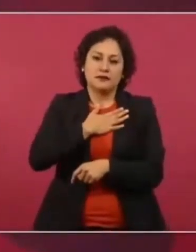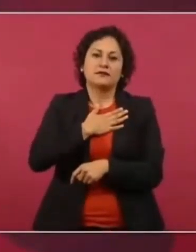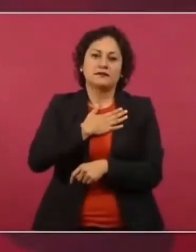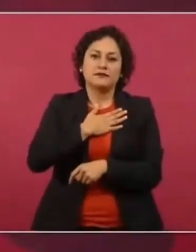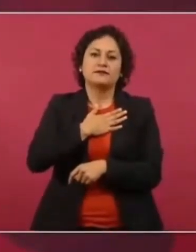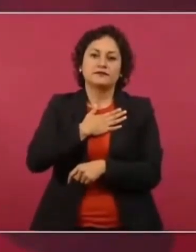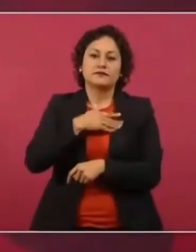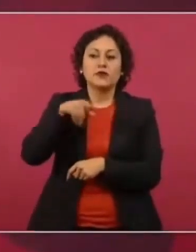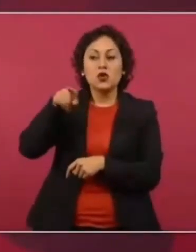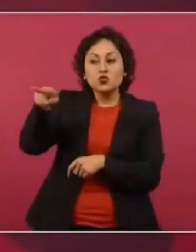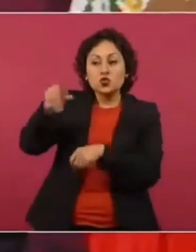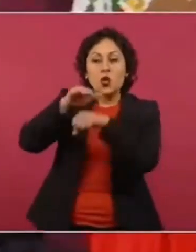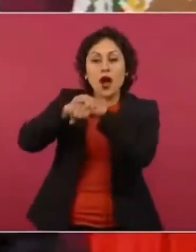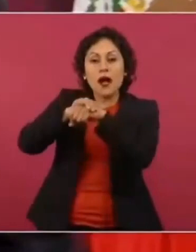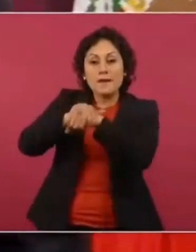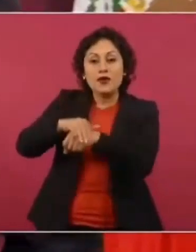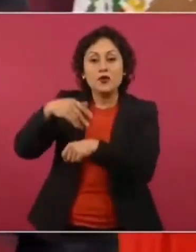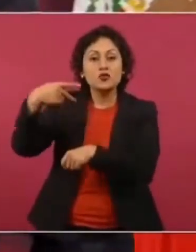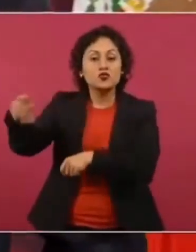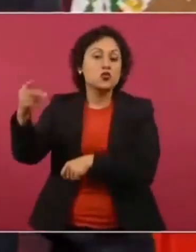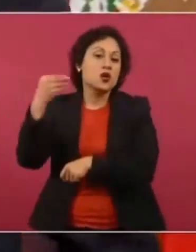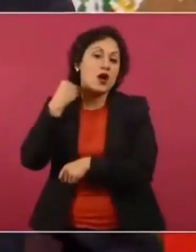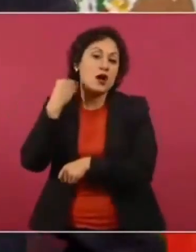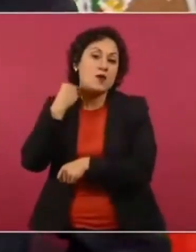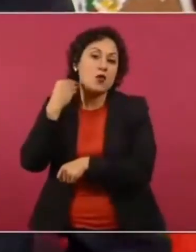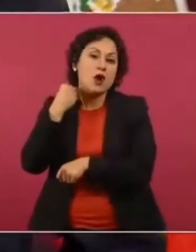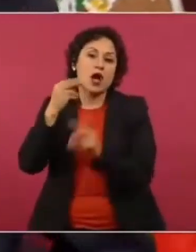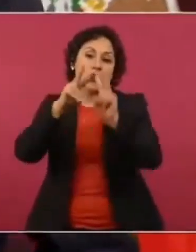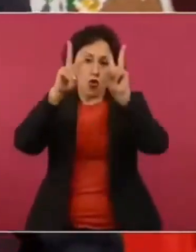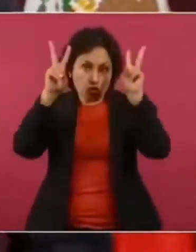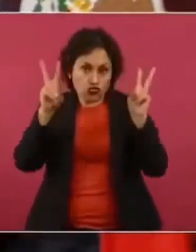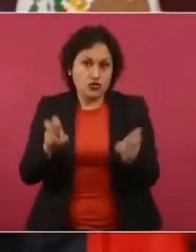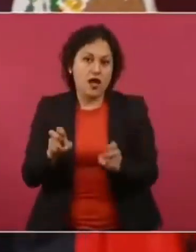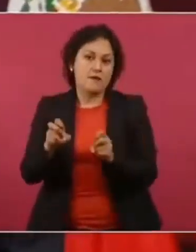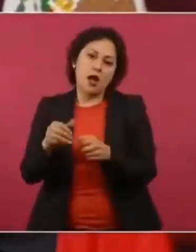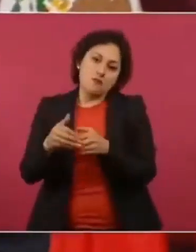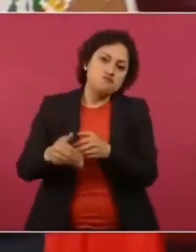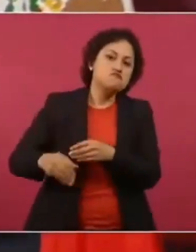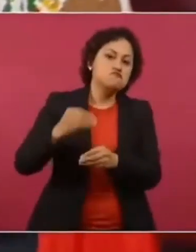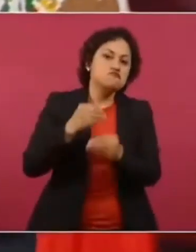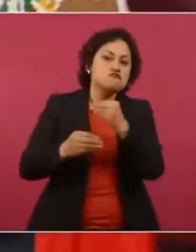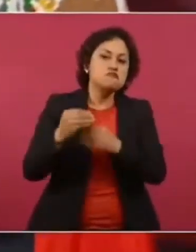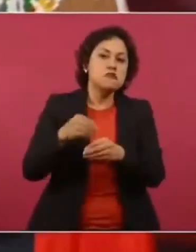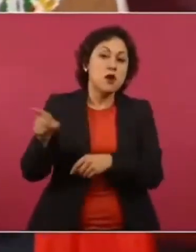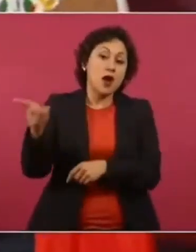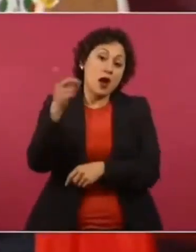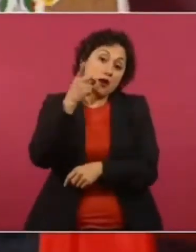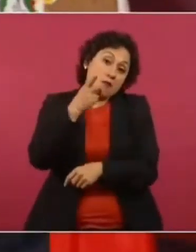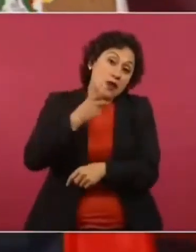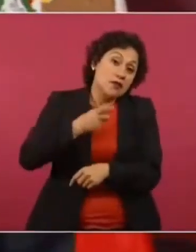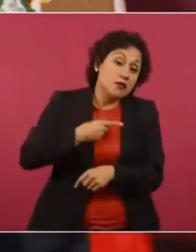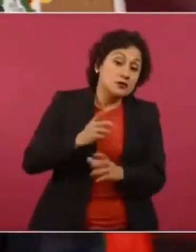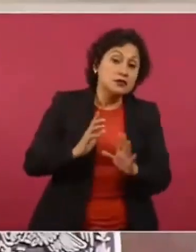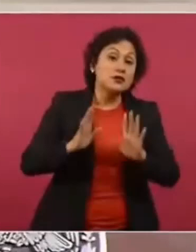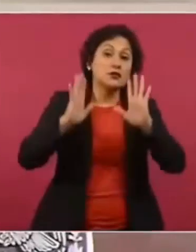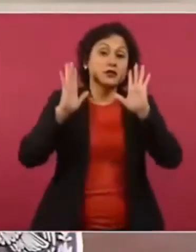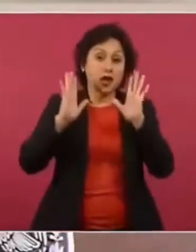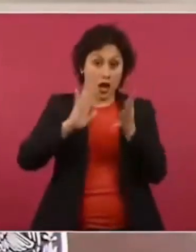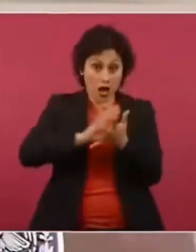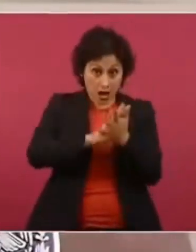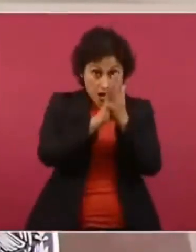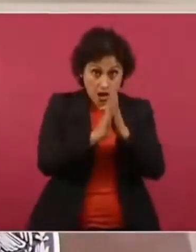un amigo de él, un abogado. Y que si ese asunto se convertía en penal,